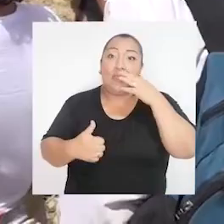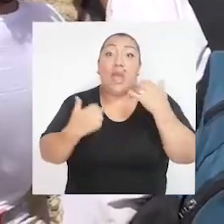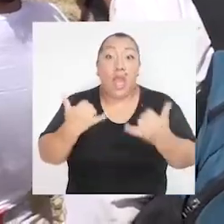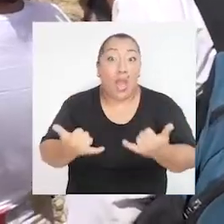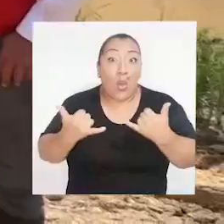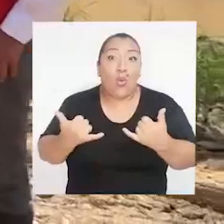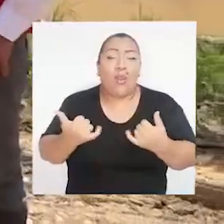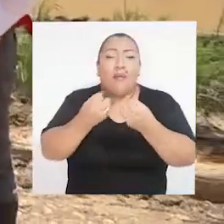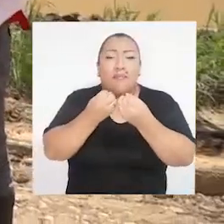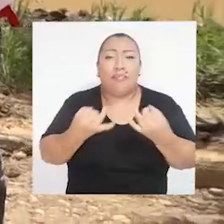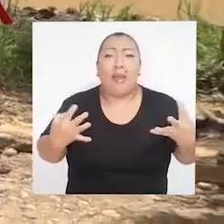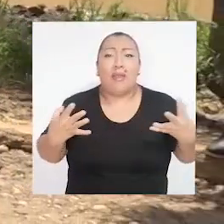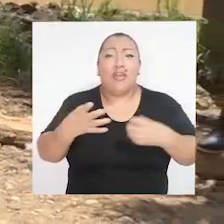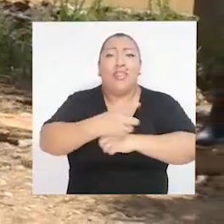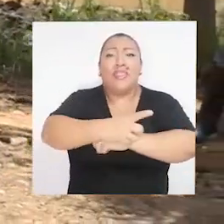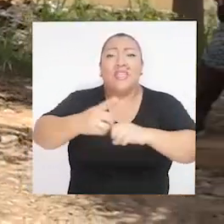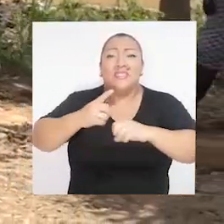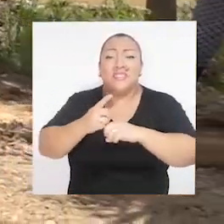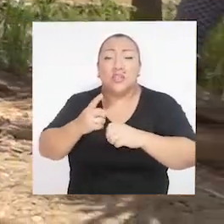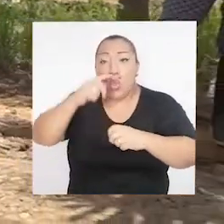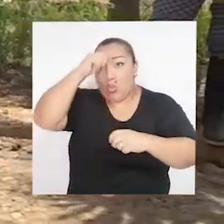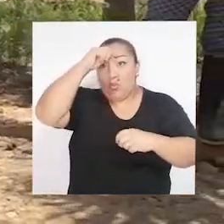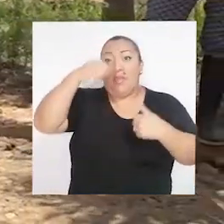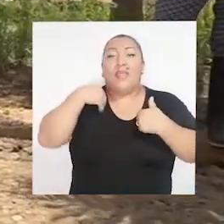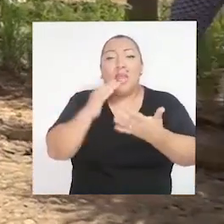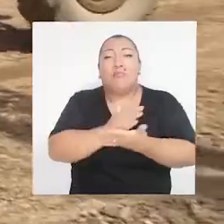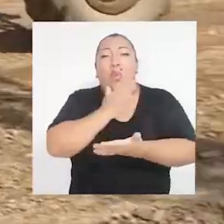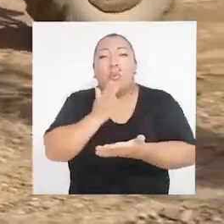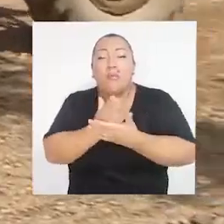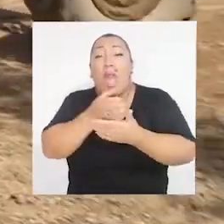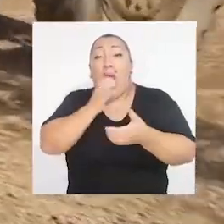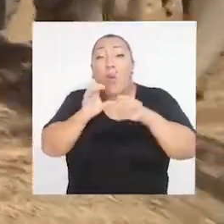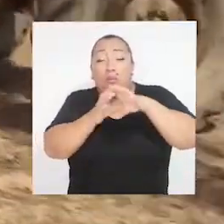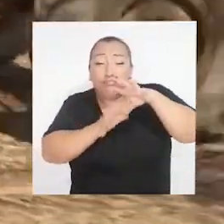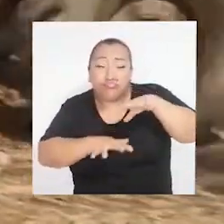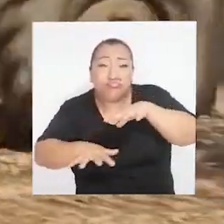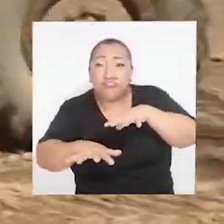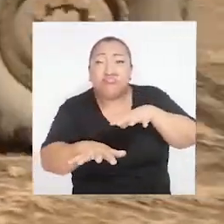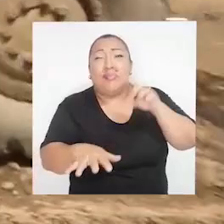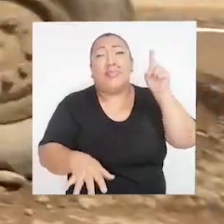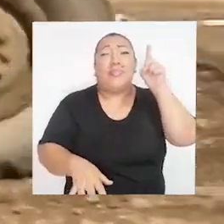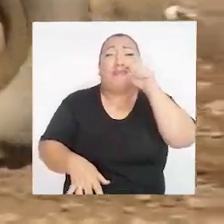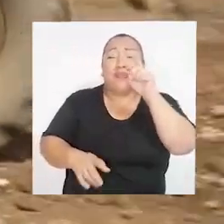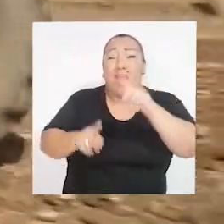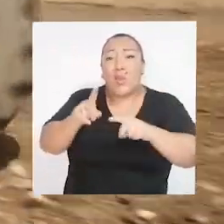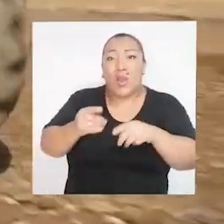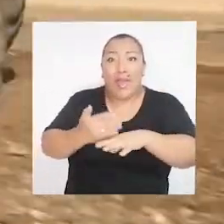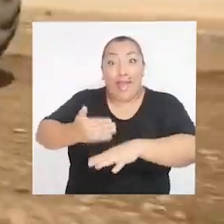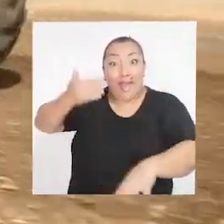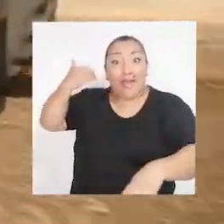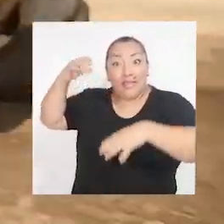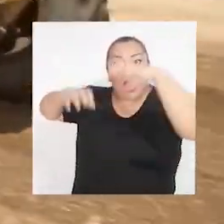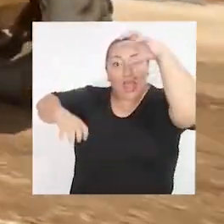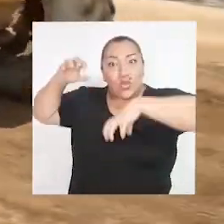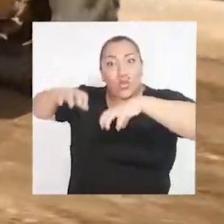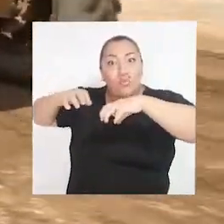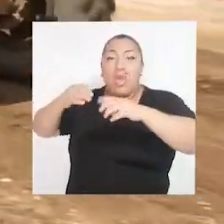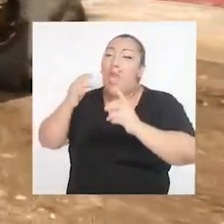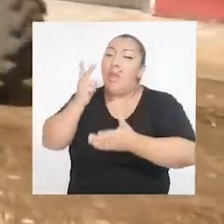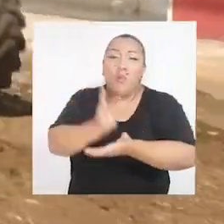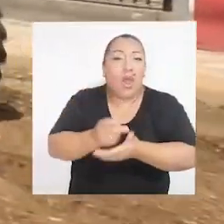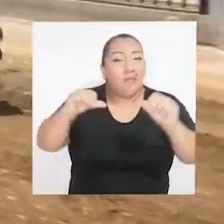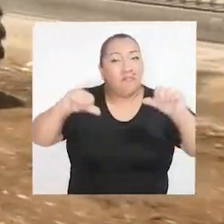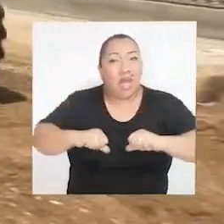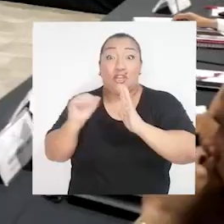Cabe señalar que en la actualidad, varios distritos de Tumbes presentan problemas en sus sistemas de alcantarillado, incluso desde antes de las lluvias